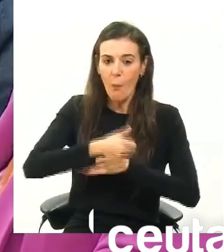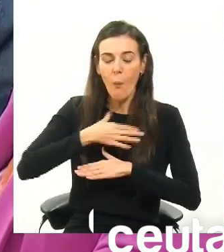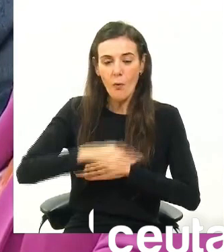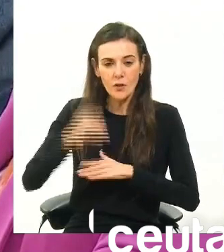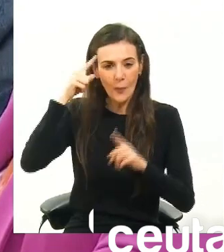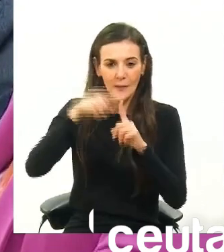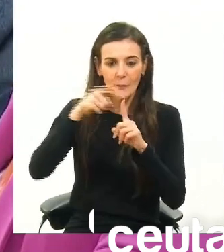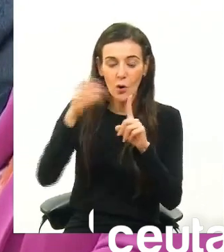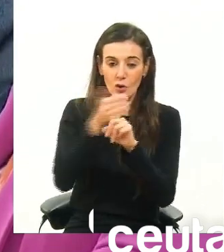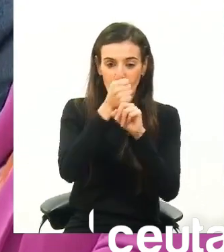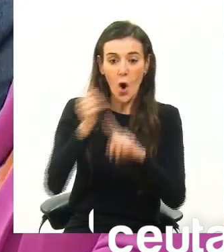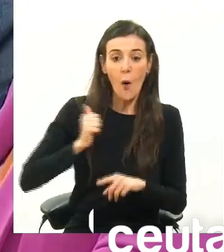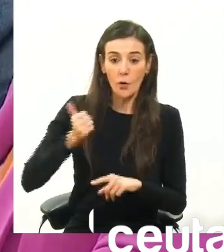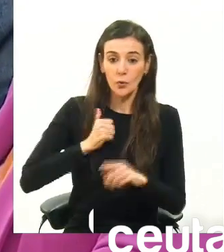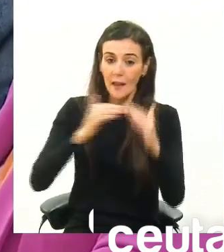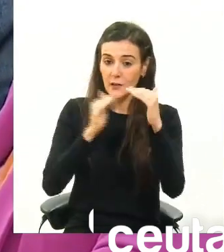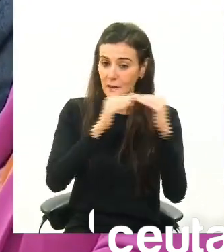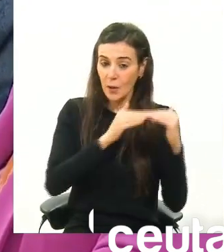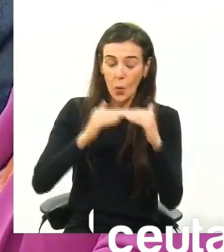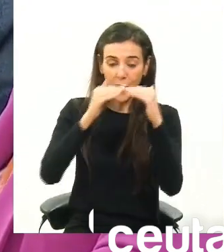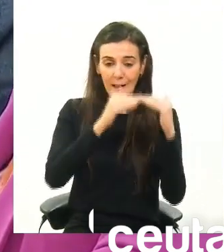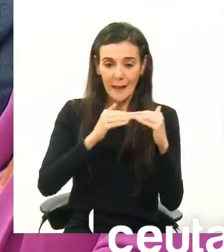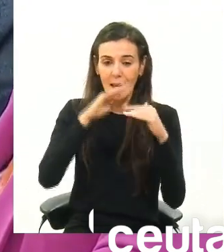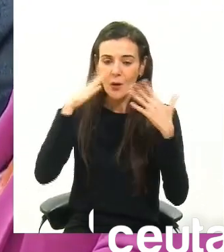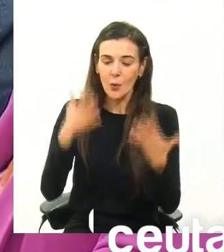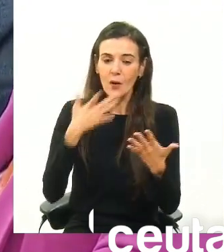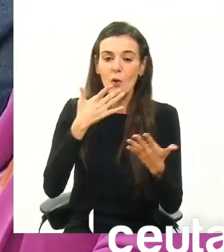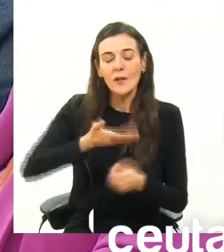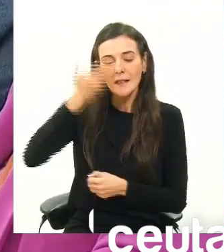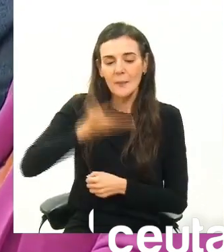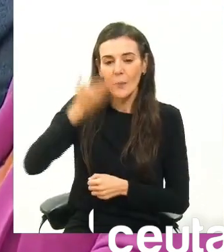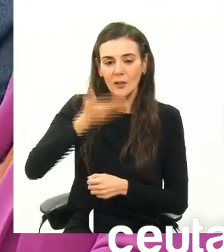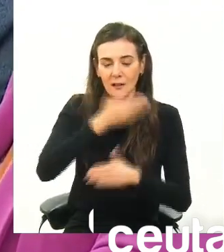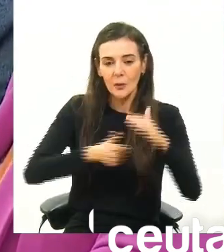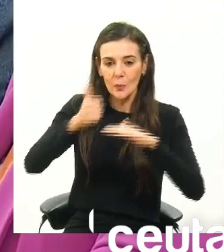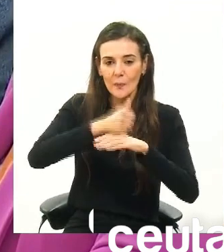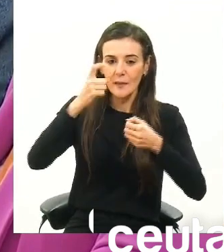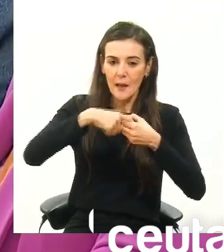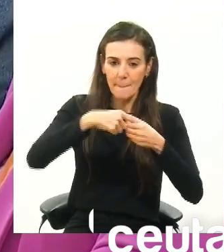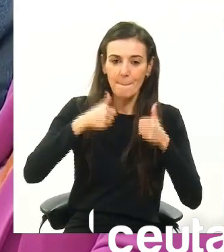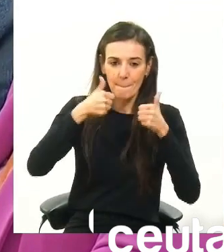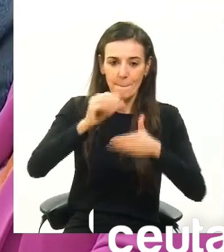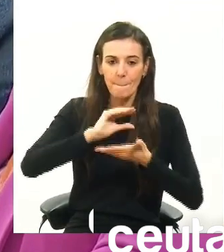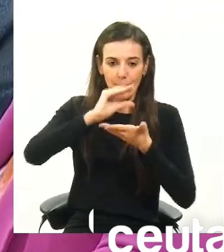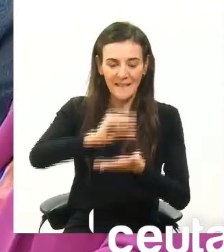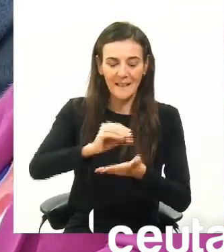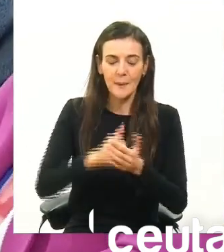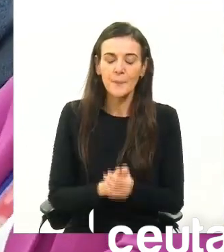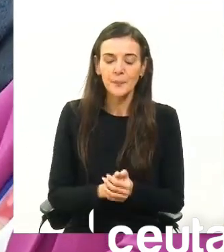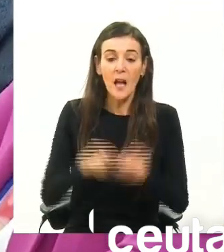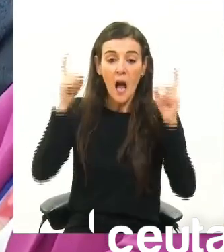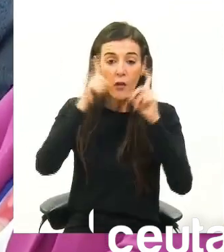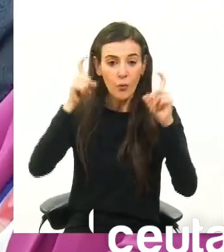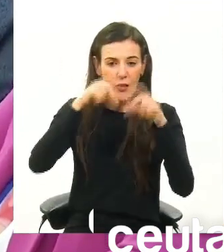auténtica igualdad de oportunidades tiene que existir una compensación real de partida. La educación